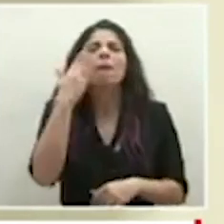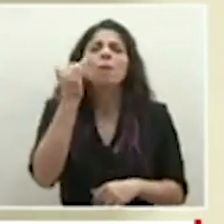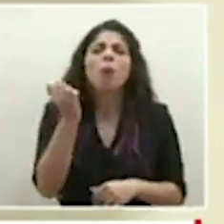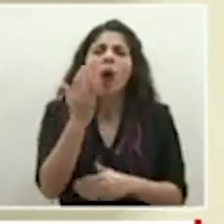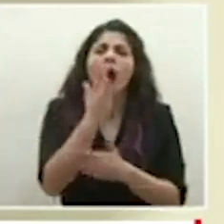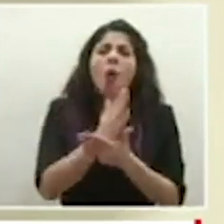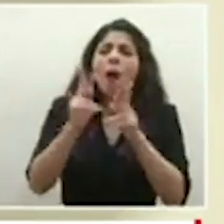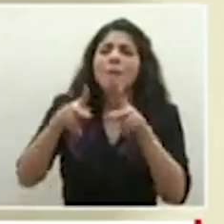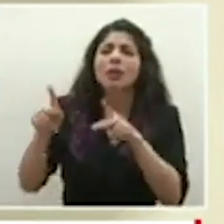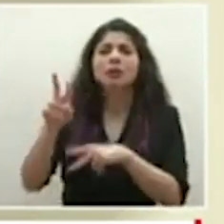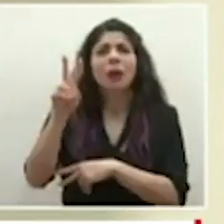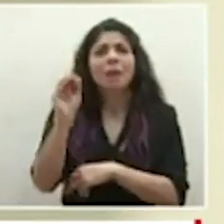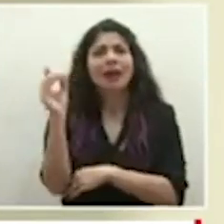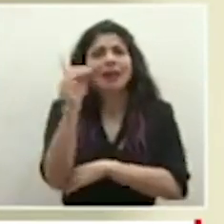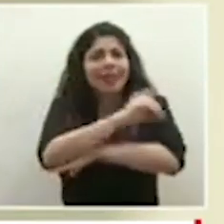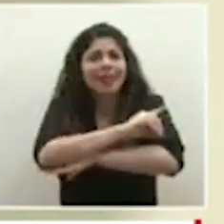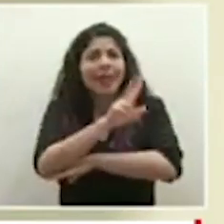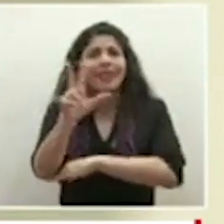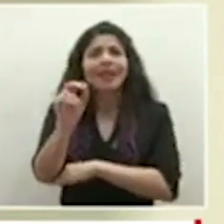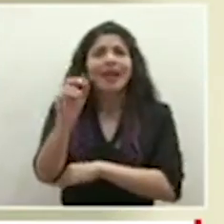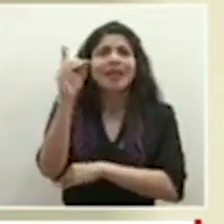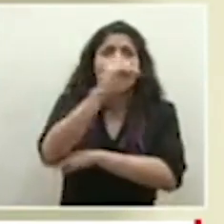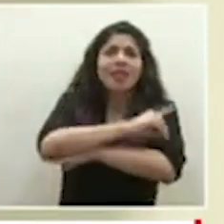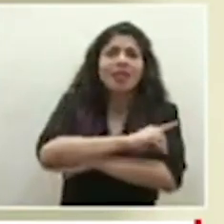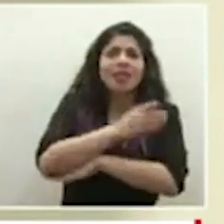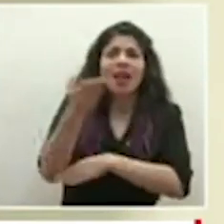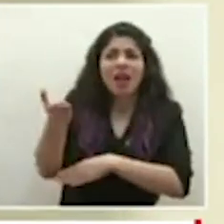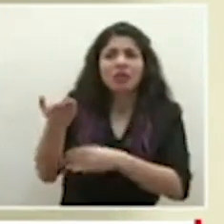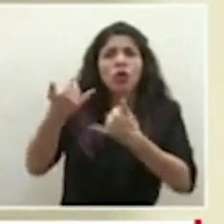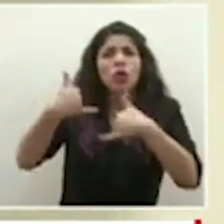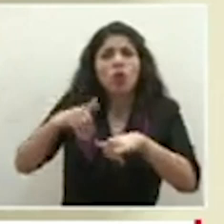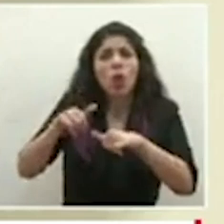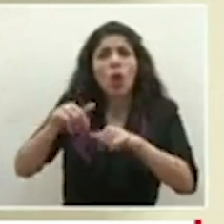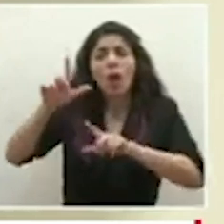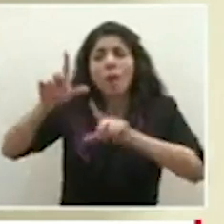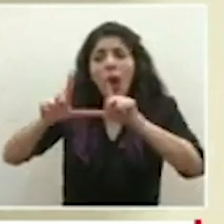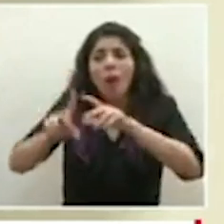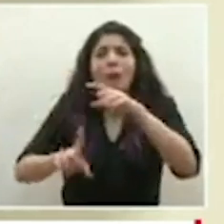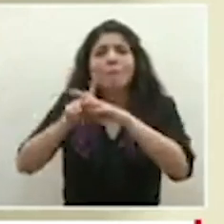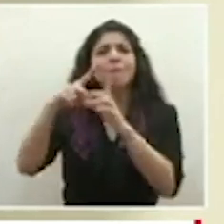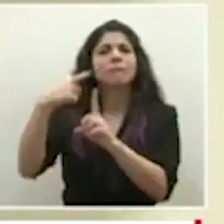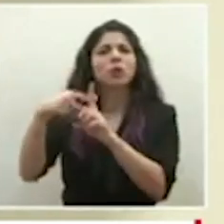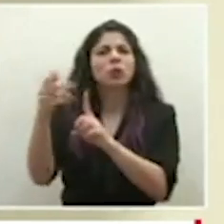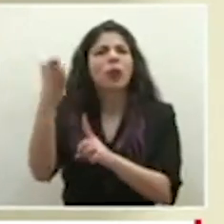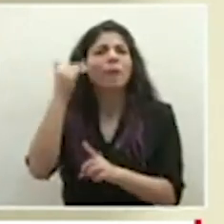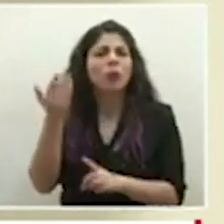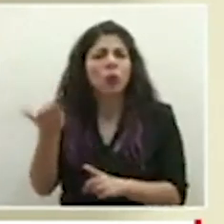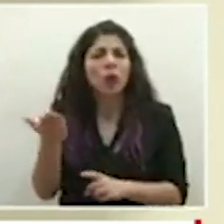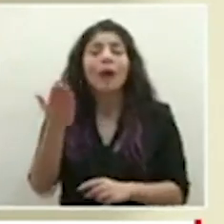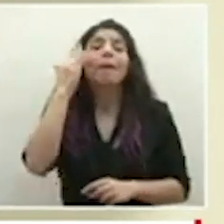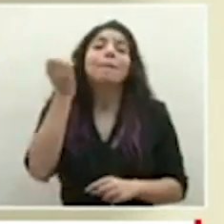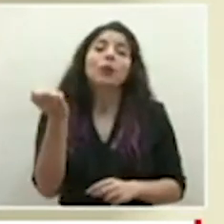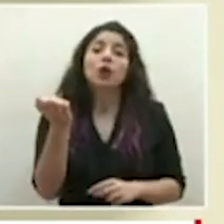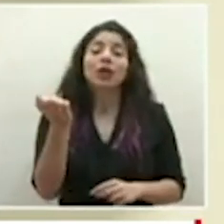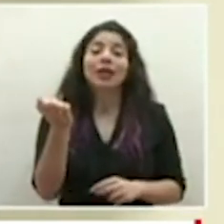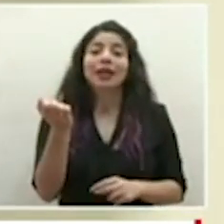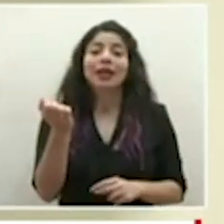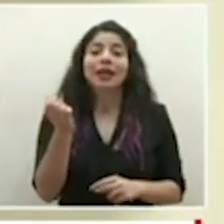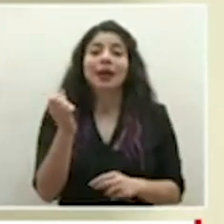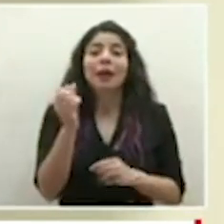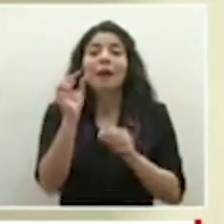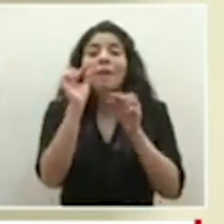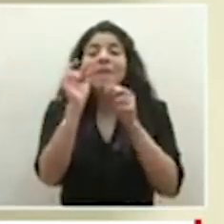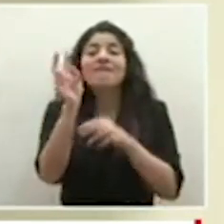hay personas que a los 20 días o a los 30 días eventualmente todavía tienen pruebas positivas y eso es básicamente porque la presencia de